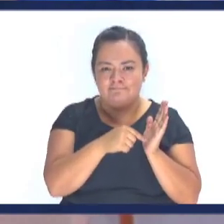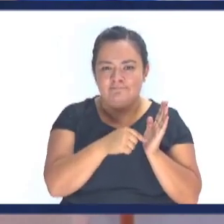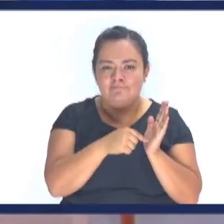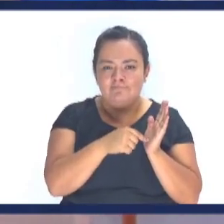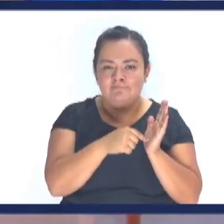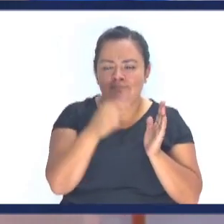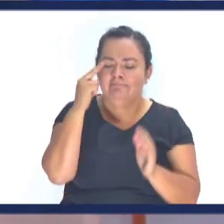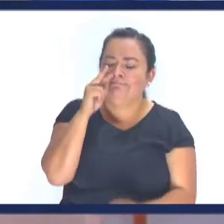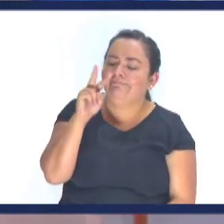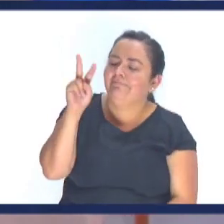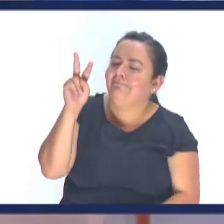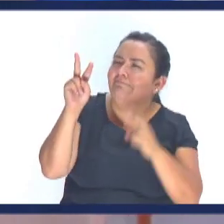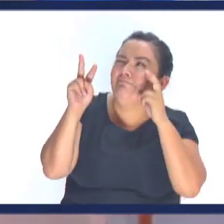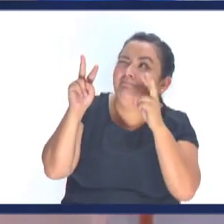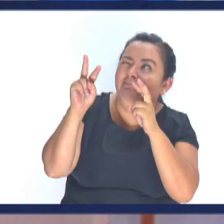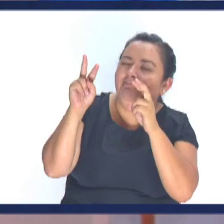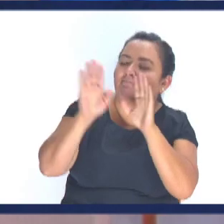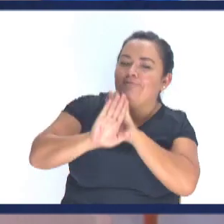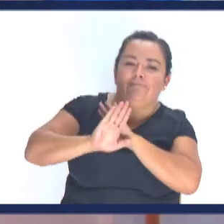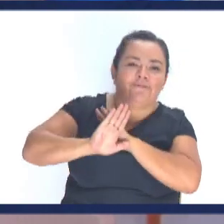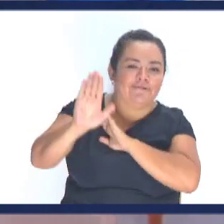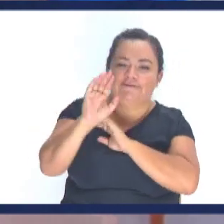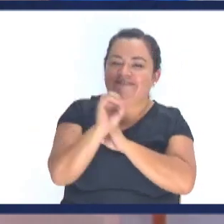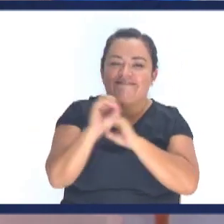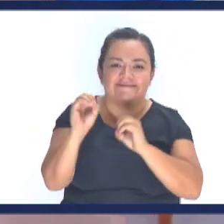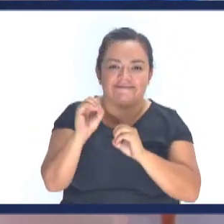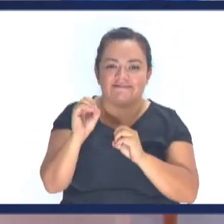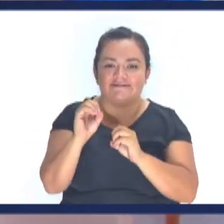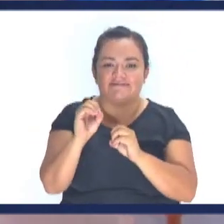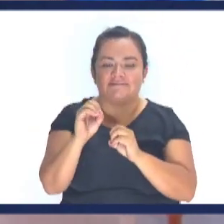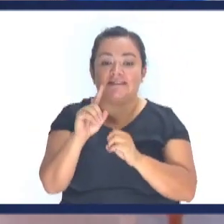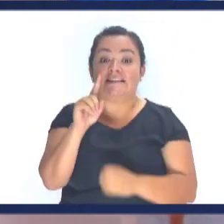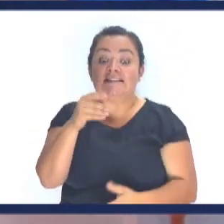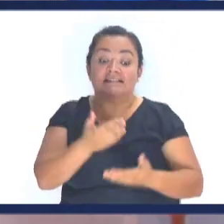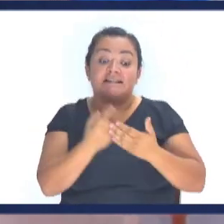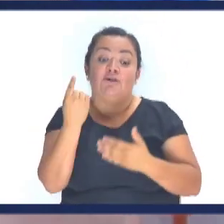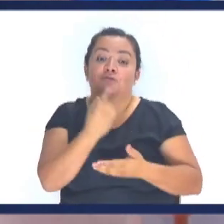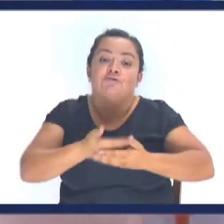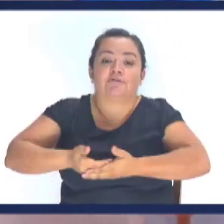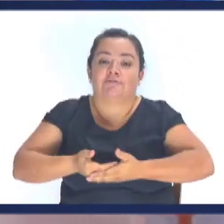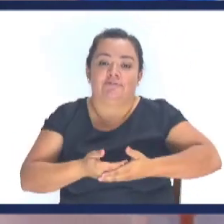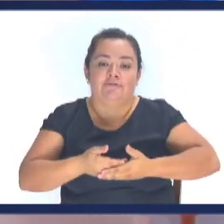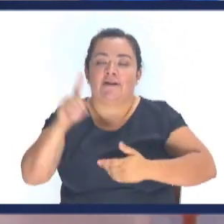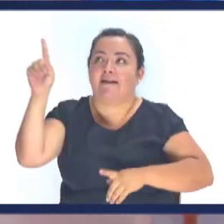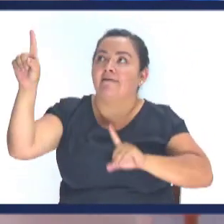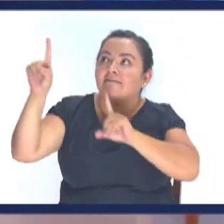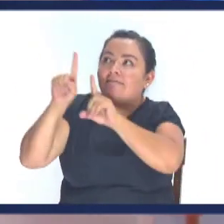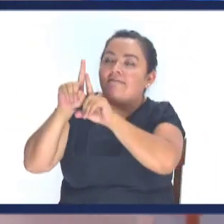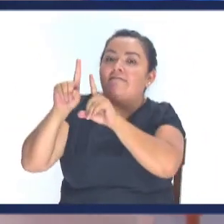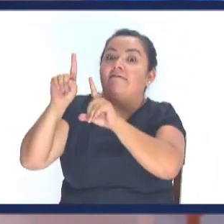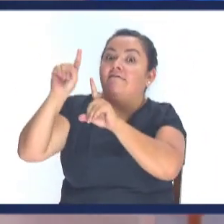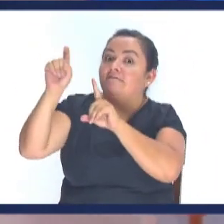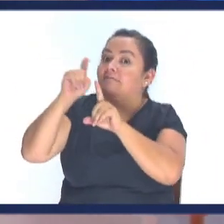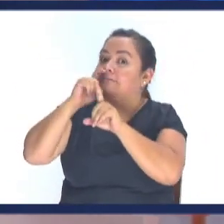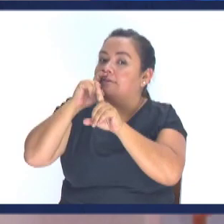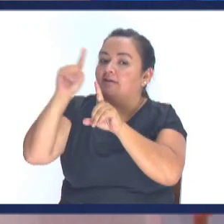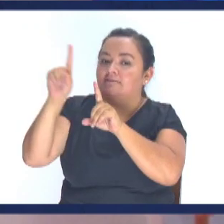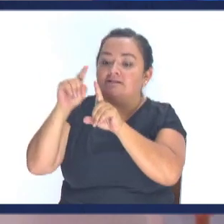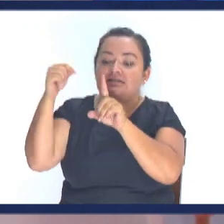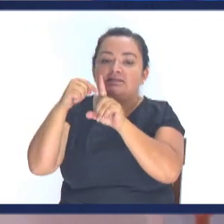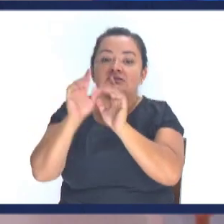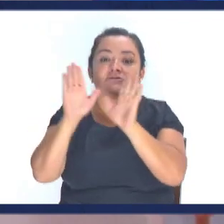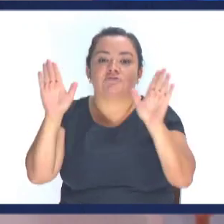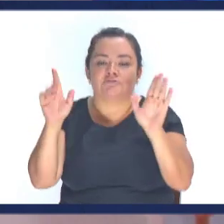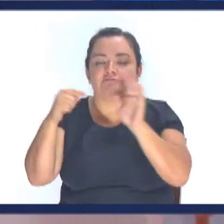Si nadie lo vio jamás Si no que dice la palabra El unigénito hijo El que está en el seno del padre Él le ha